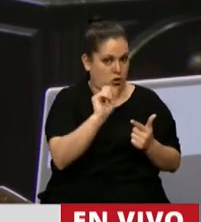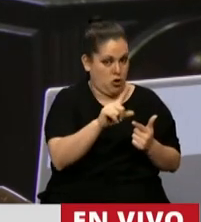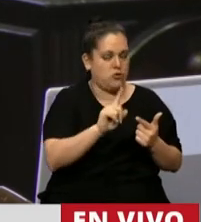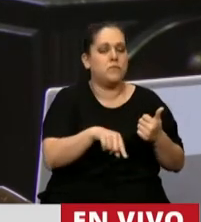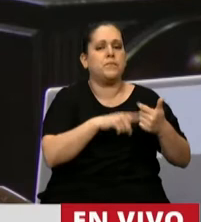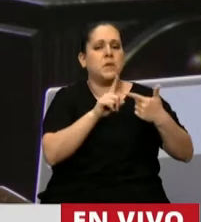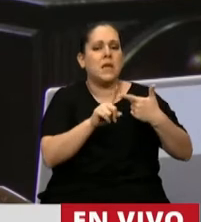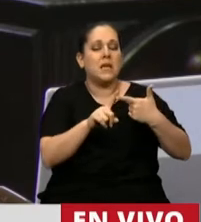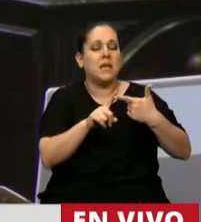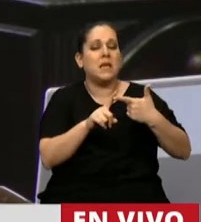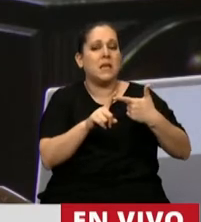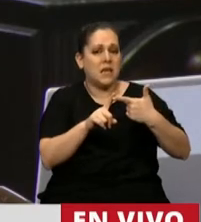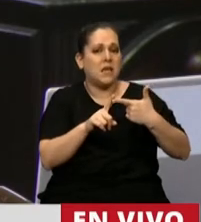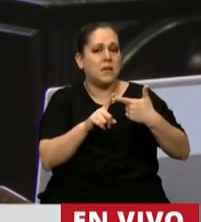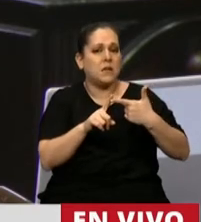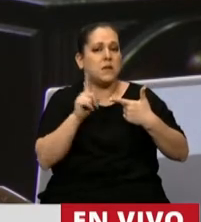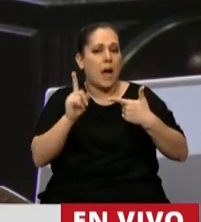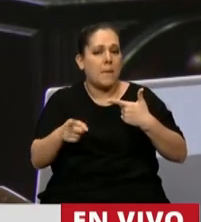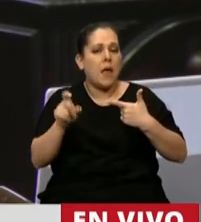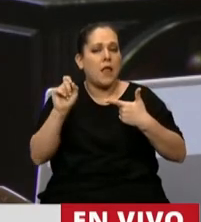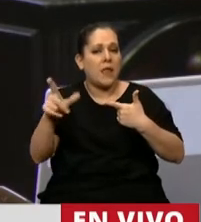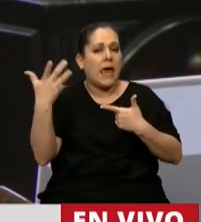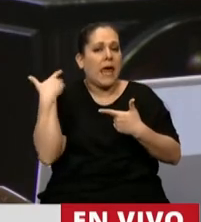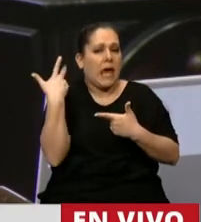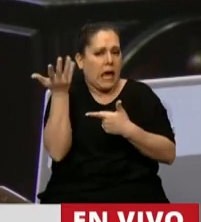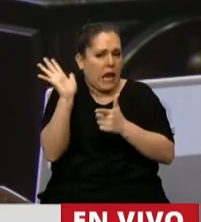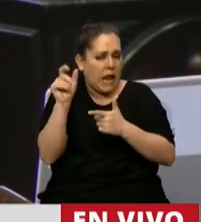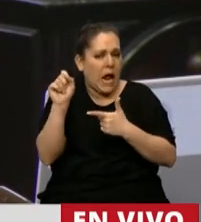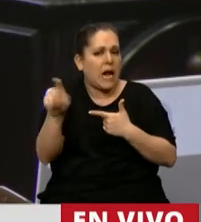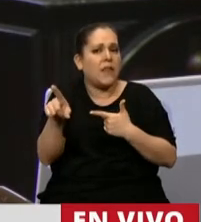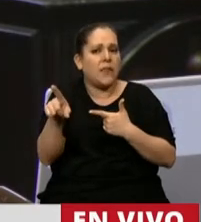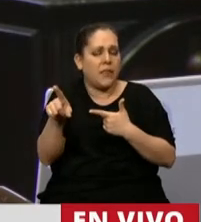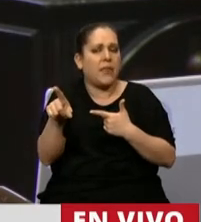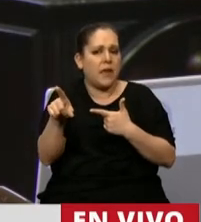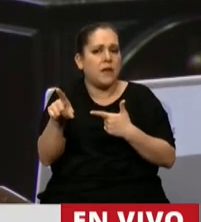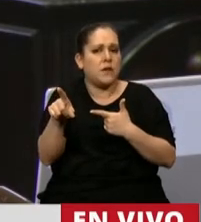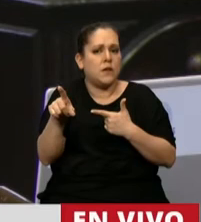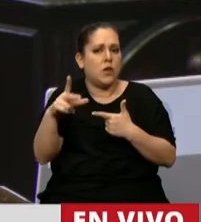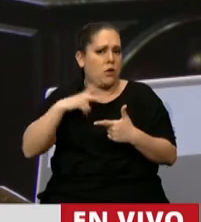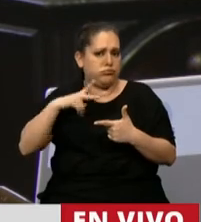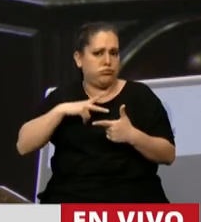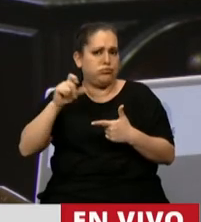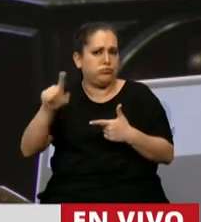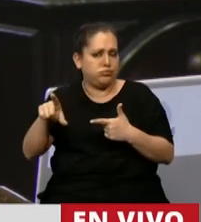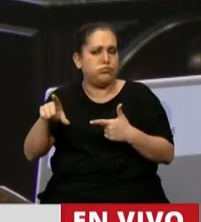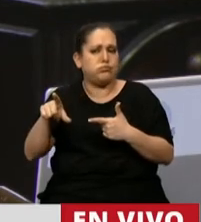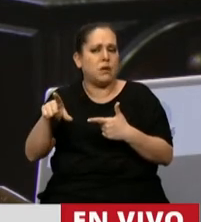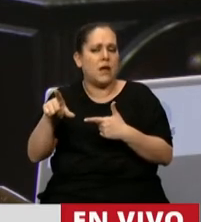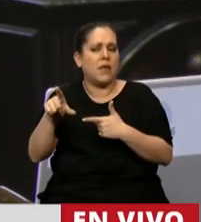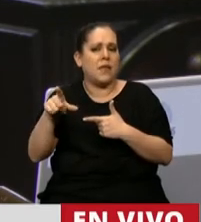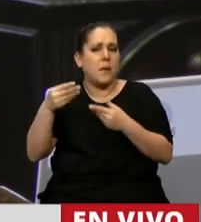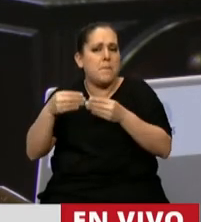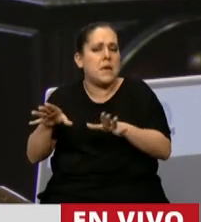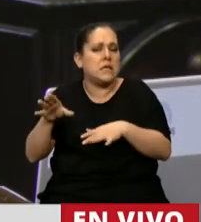términos integrales, en términos generales, con los denominados foros de competitividad que impulsó,